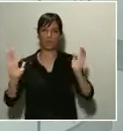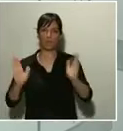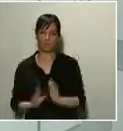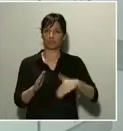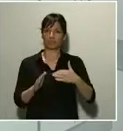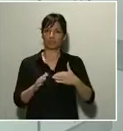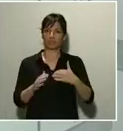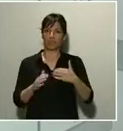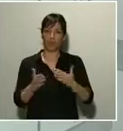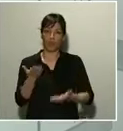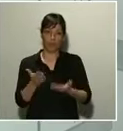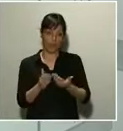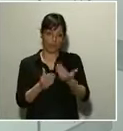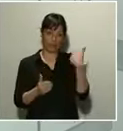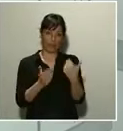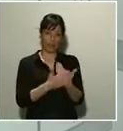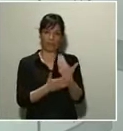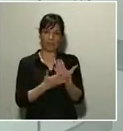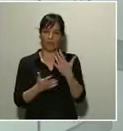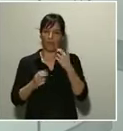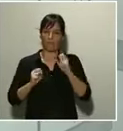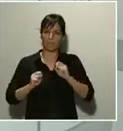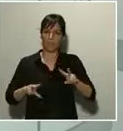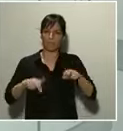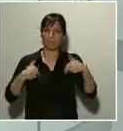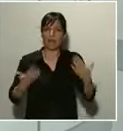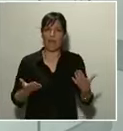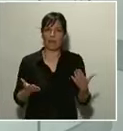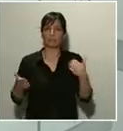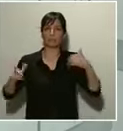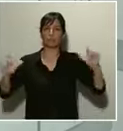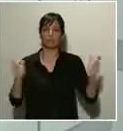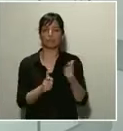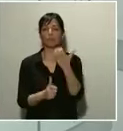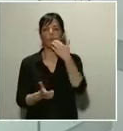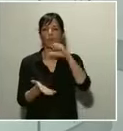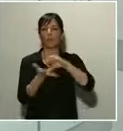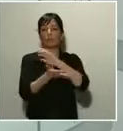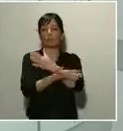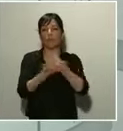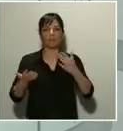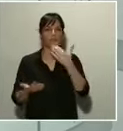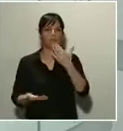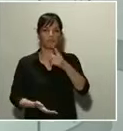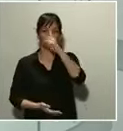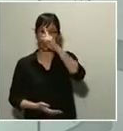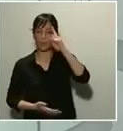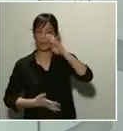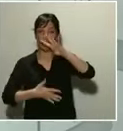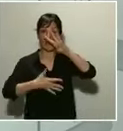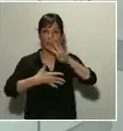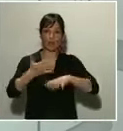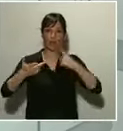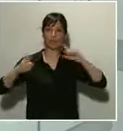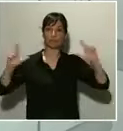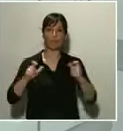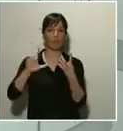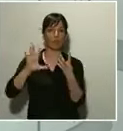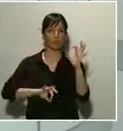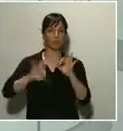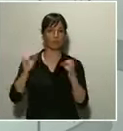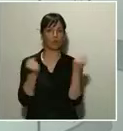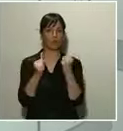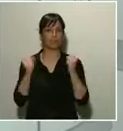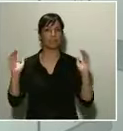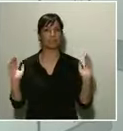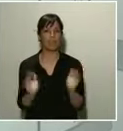circulan, con reducciones, por ejemplo, en grandes ciudades como Madrid y Barcelona, en torno al 90%. Con